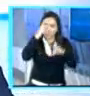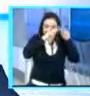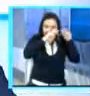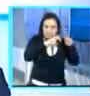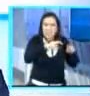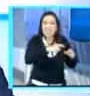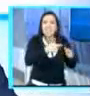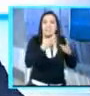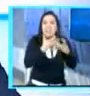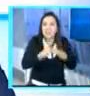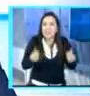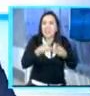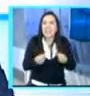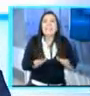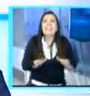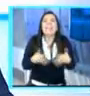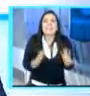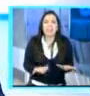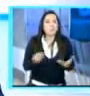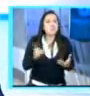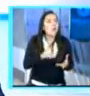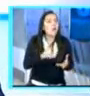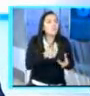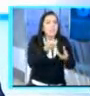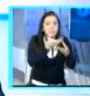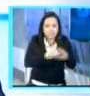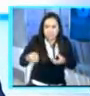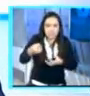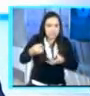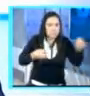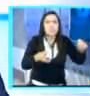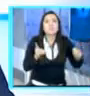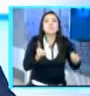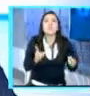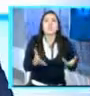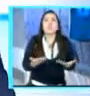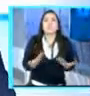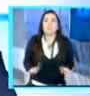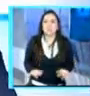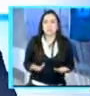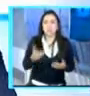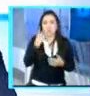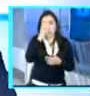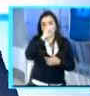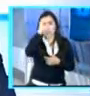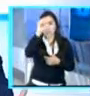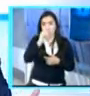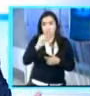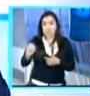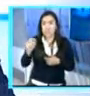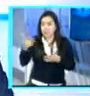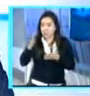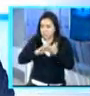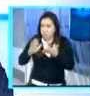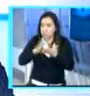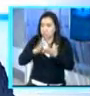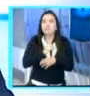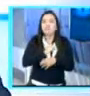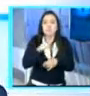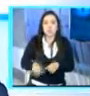ambos candidatos, atacar la informalidad, que es el 70% de la población económicamente activa, o el 40% del producto interno brujo, sino más.